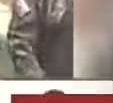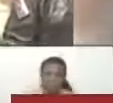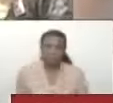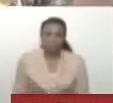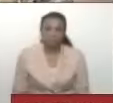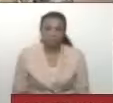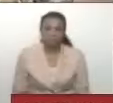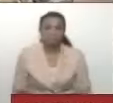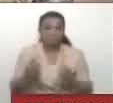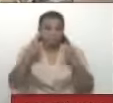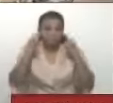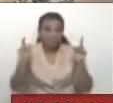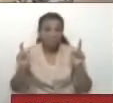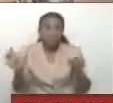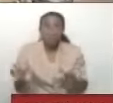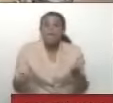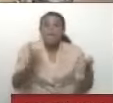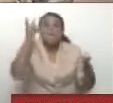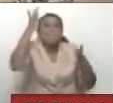oligárquico.